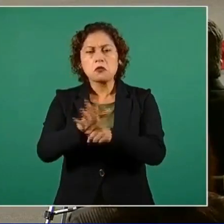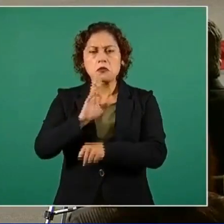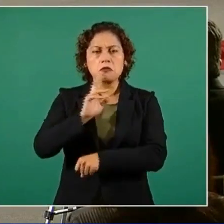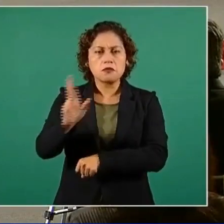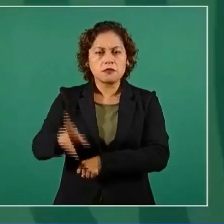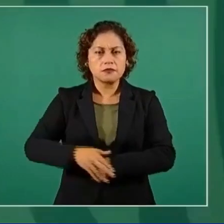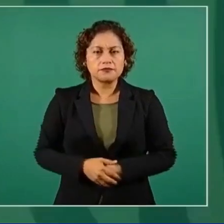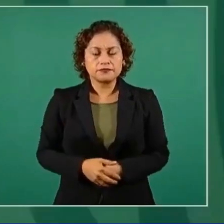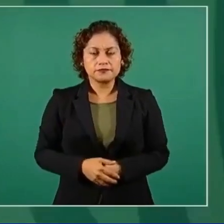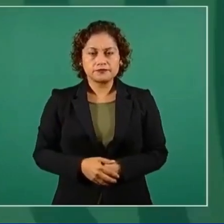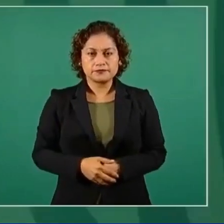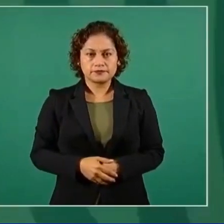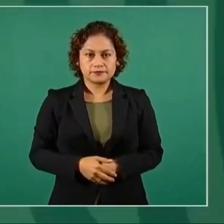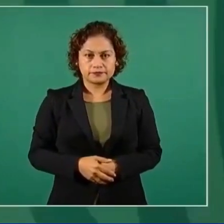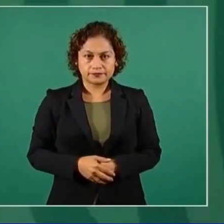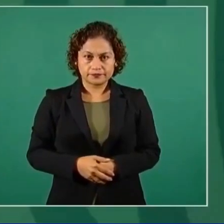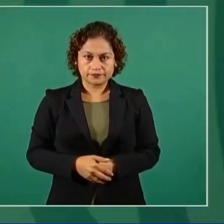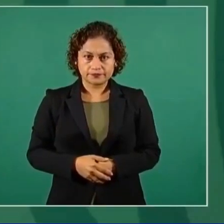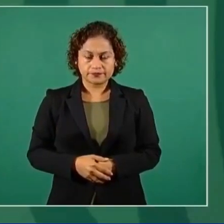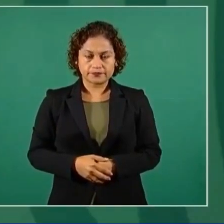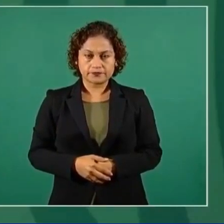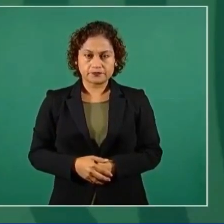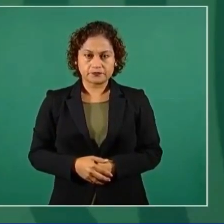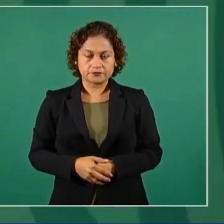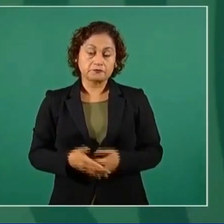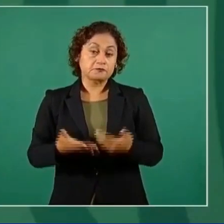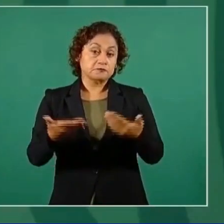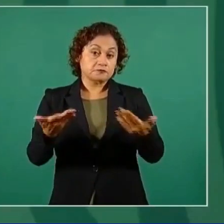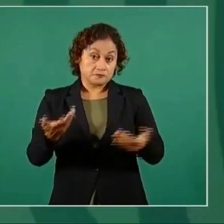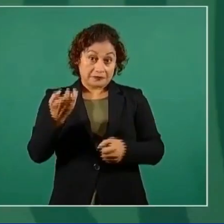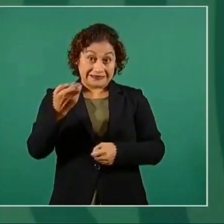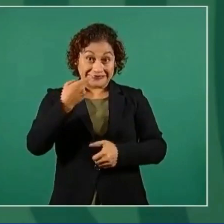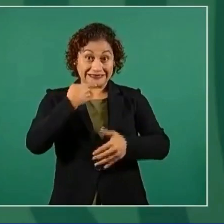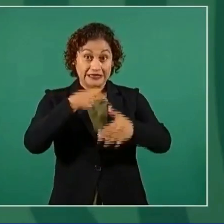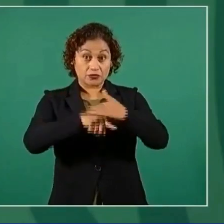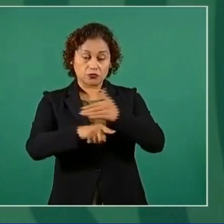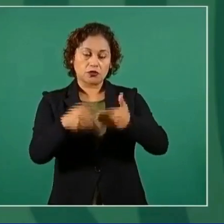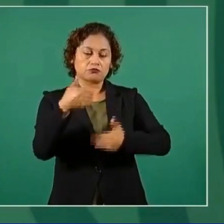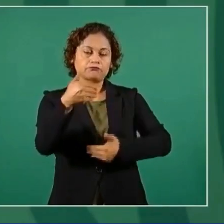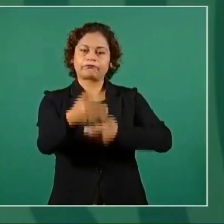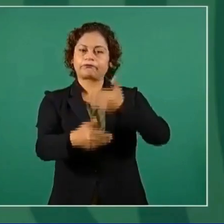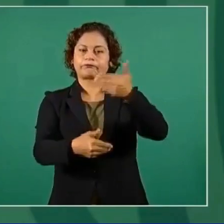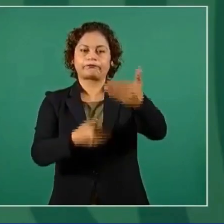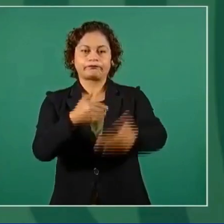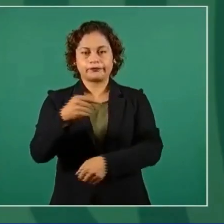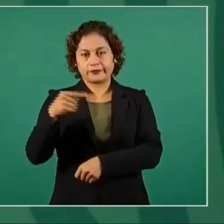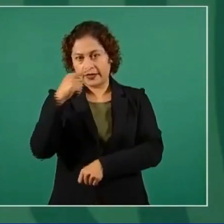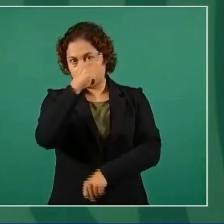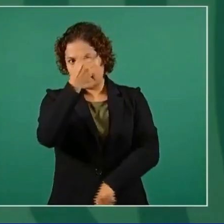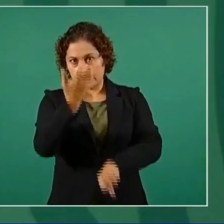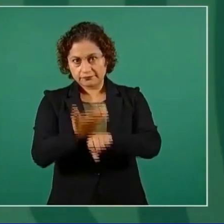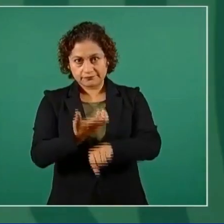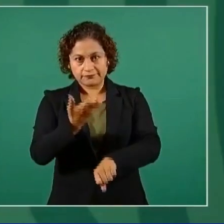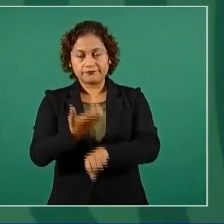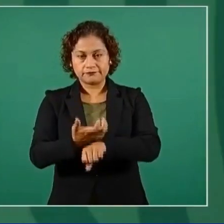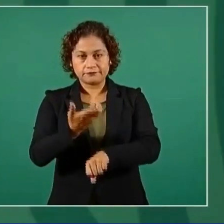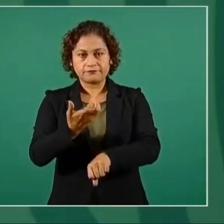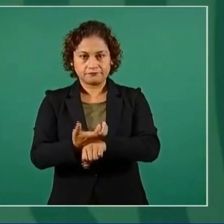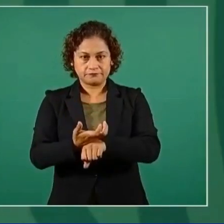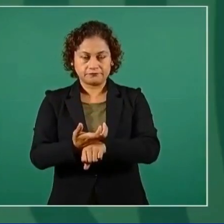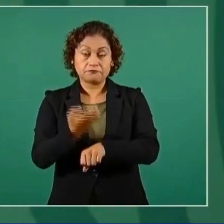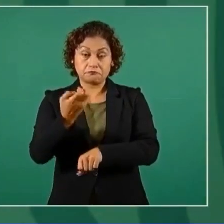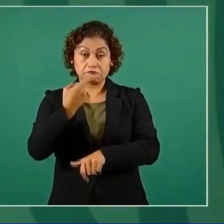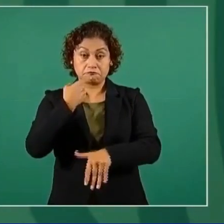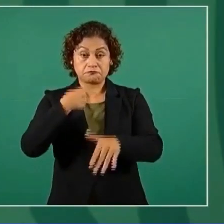darse curso seguramente en Estados Unidos a esta denuncia